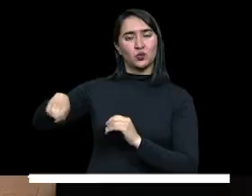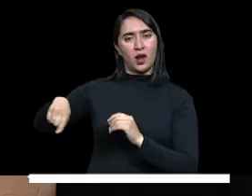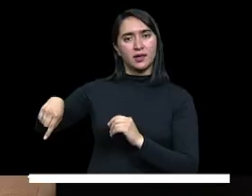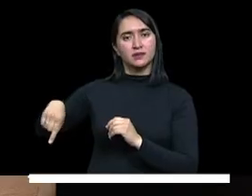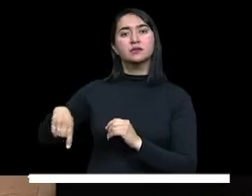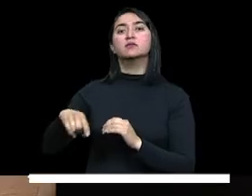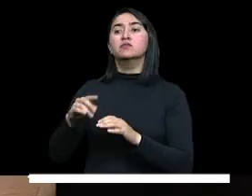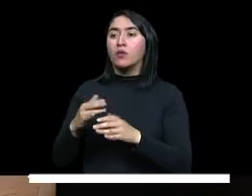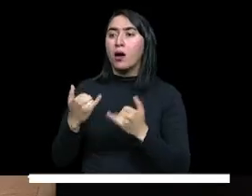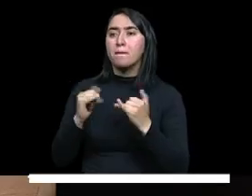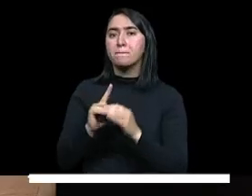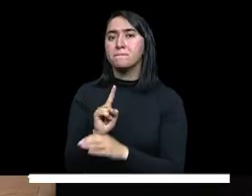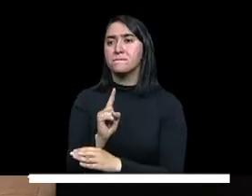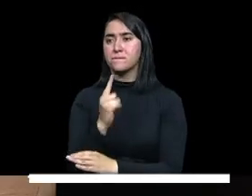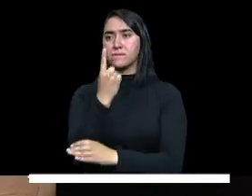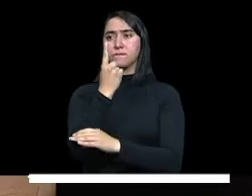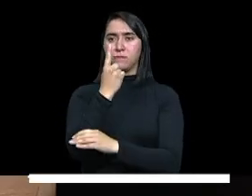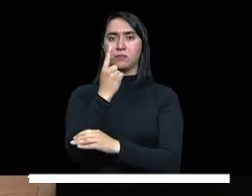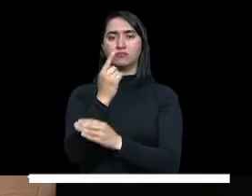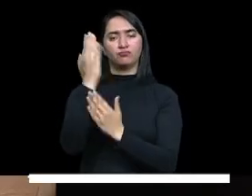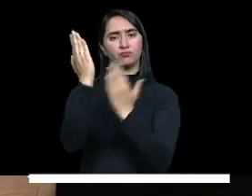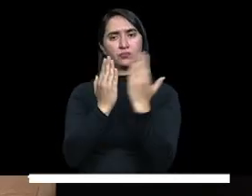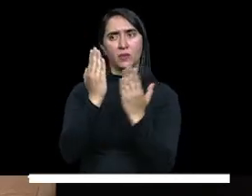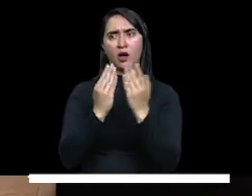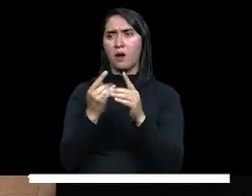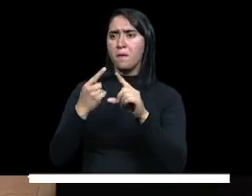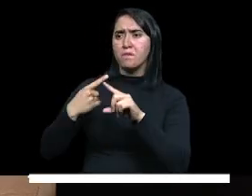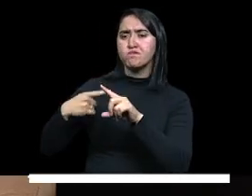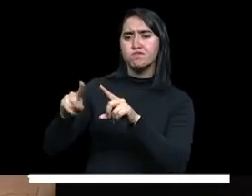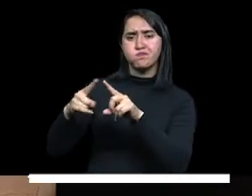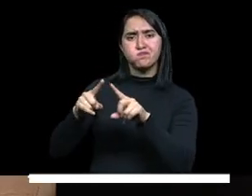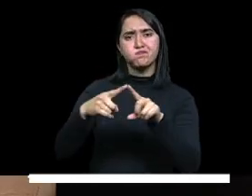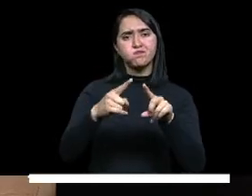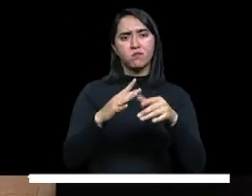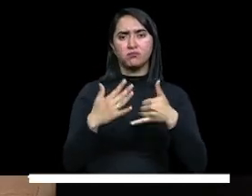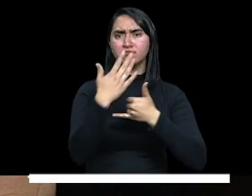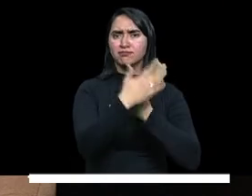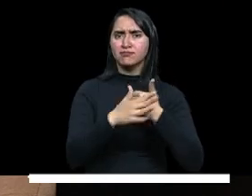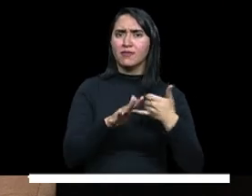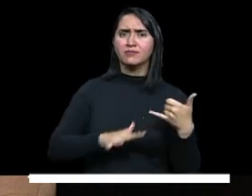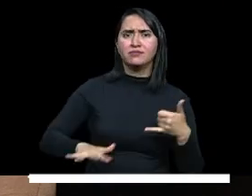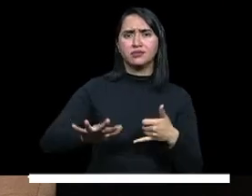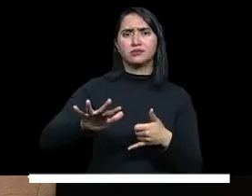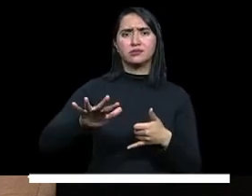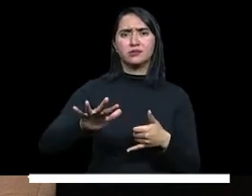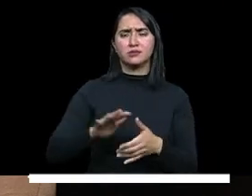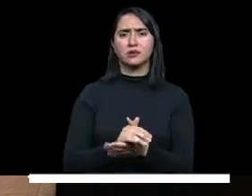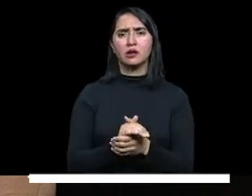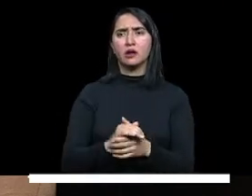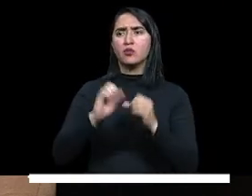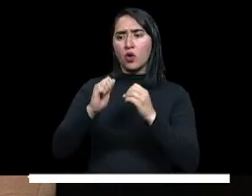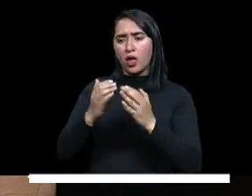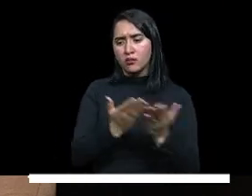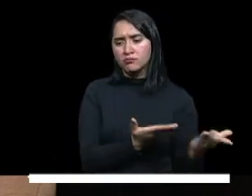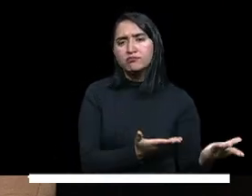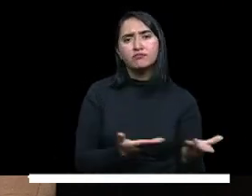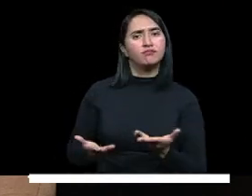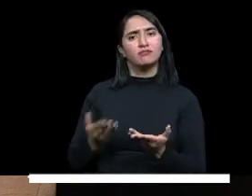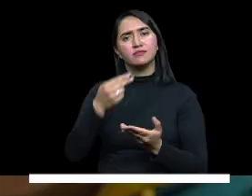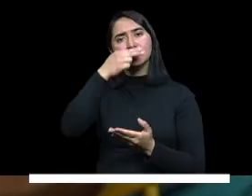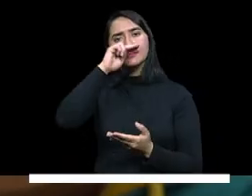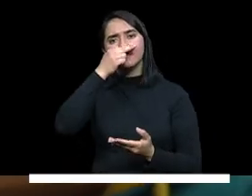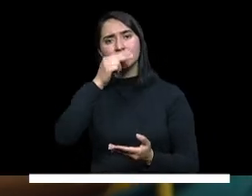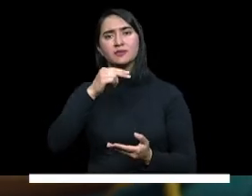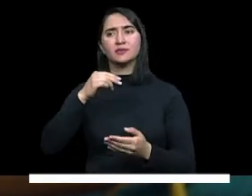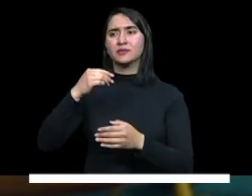este servicio. ¿Eso qué quiere decir? Que hay muchas regiones que se están preparando para recibir a los niños y